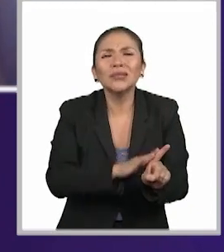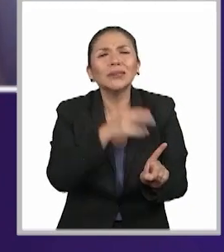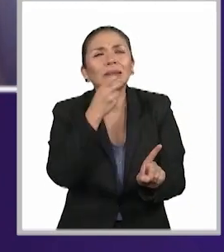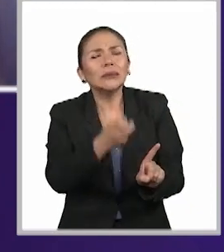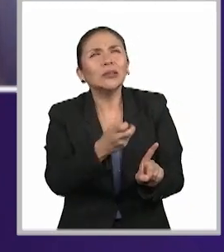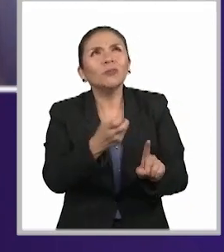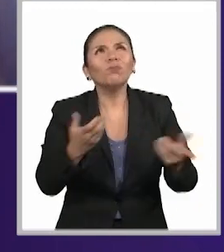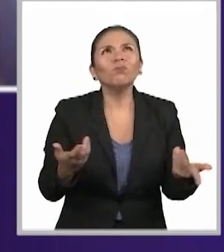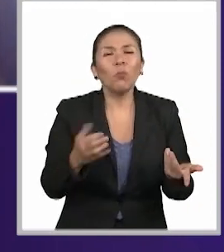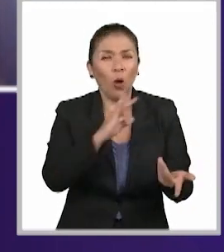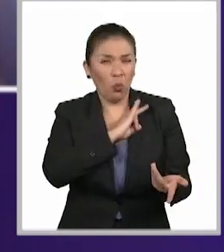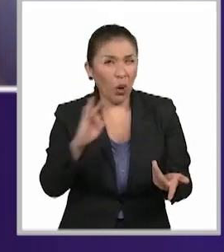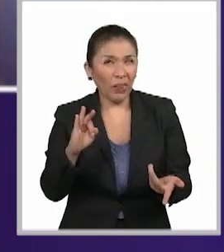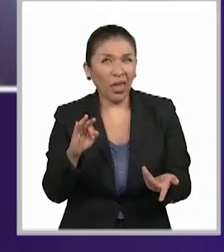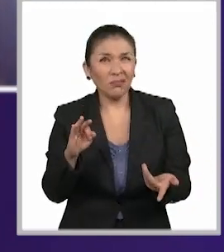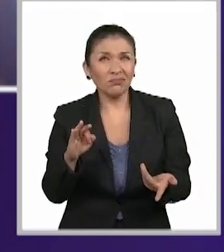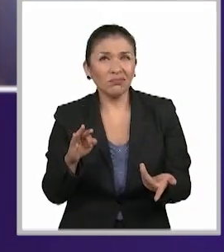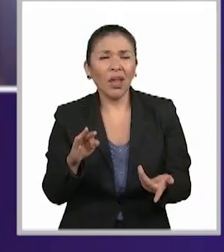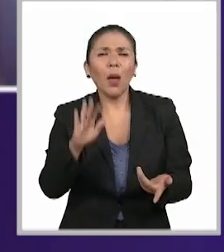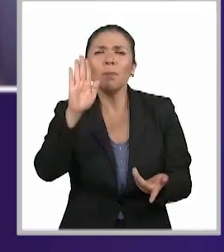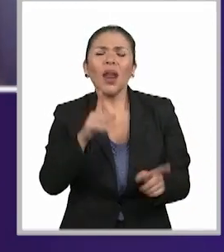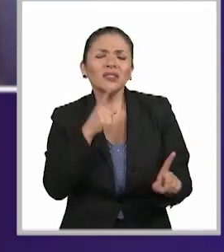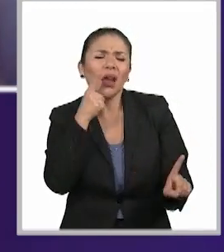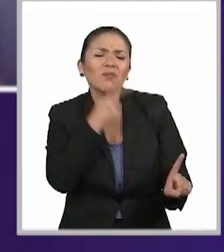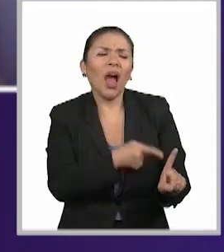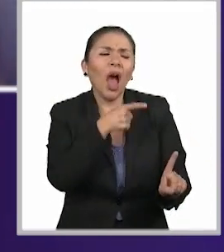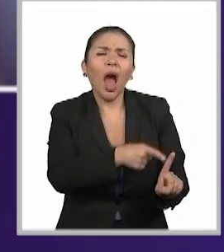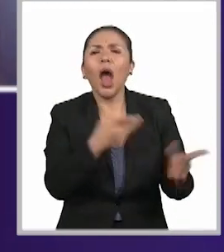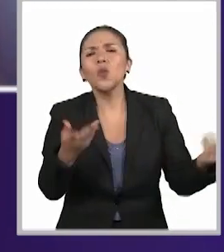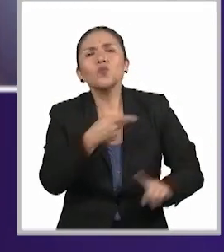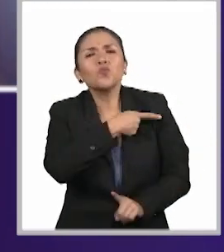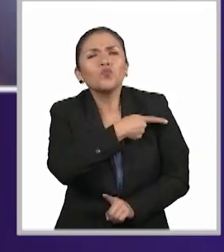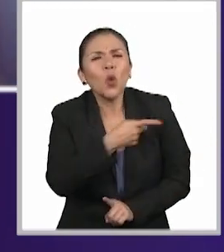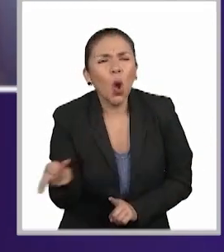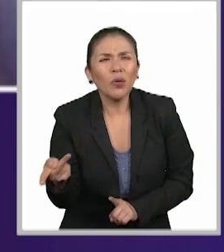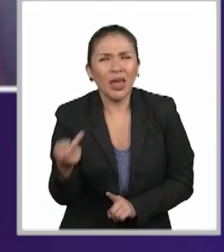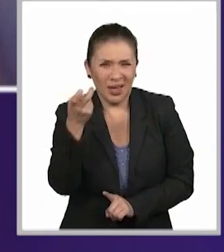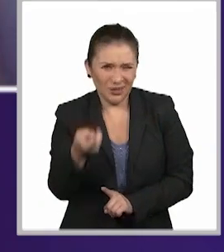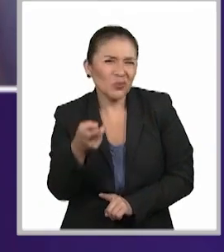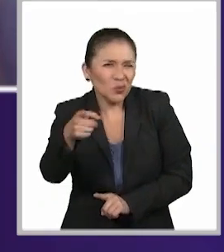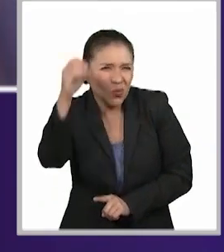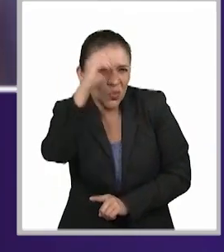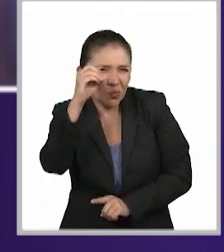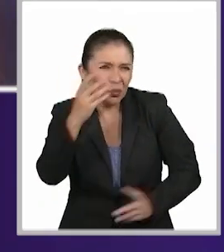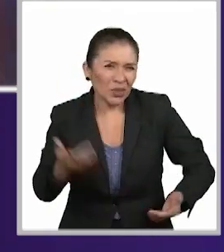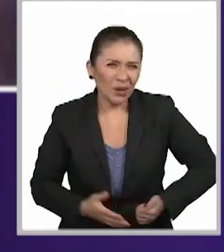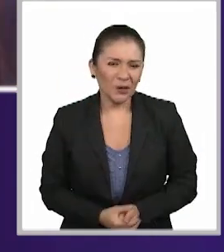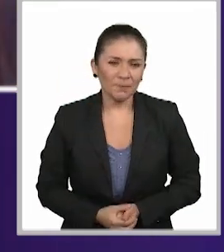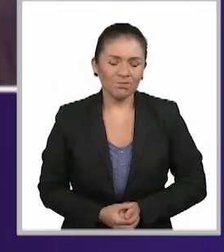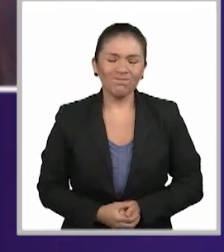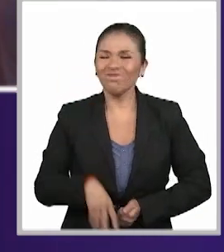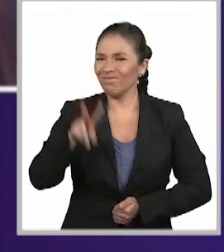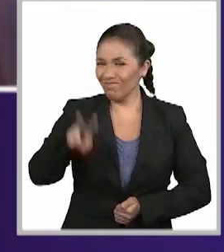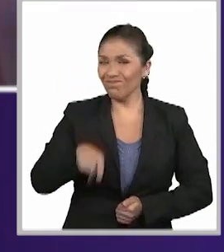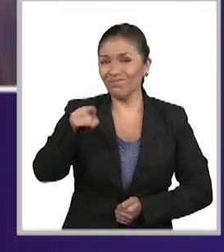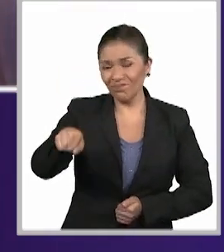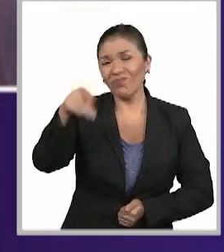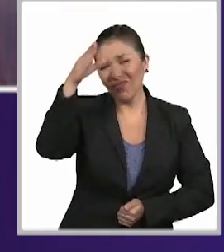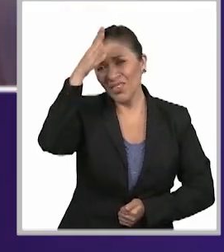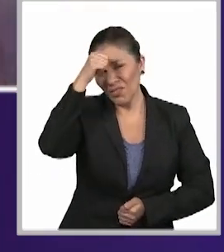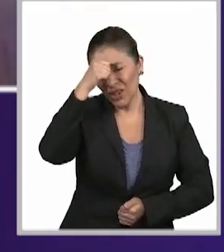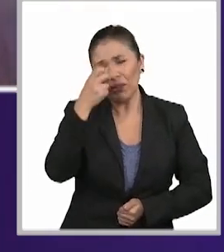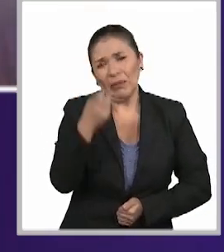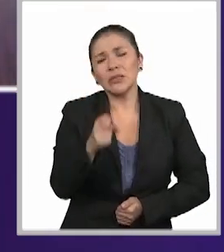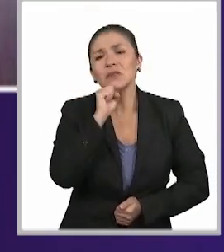tal vez hasta en algún momento victimizar a quienes lo están leyendo. ¿Qué opinas al respecto? Estoy completamente de acuerdo